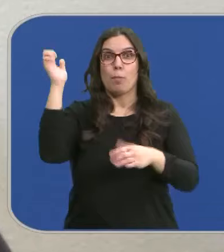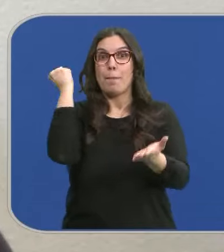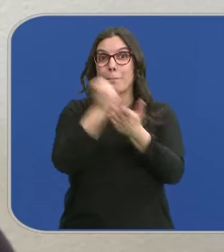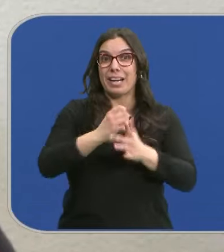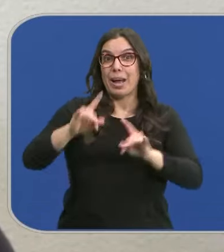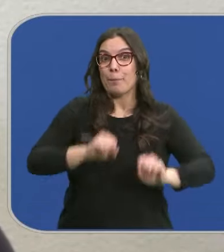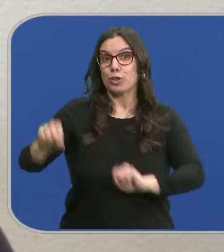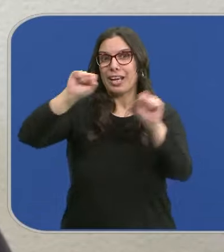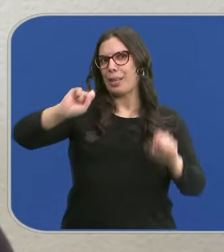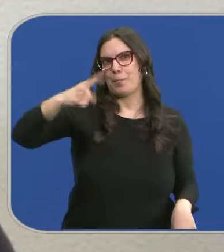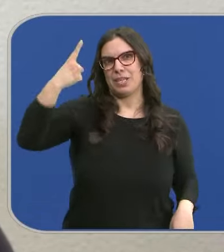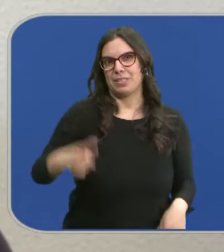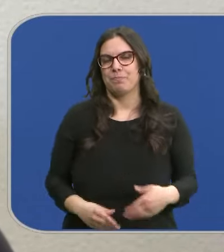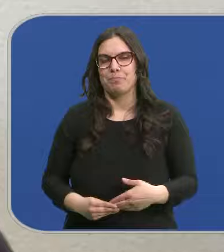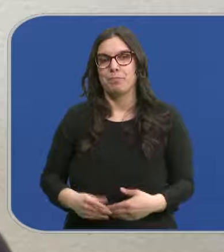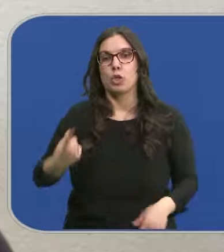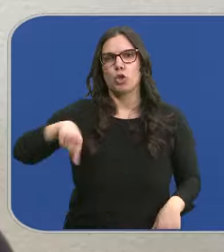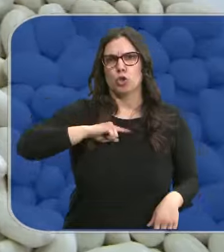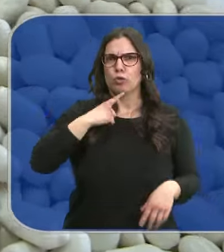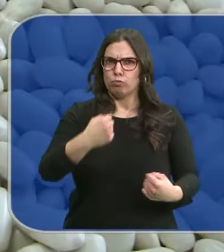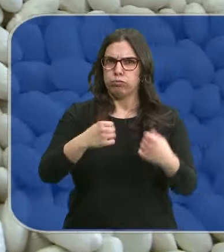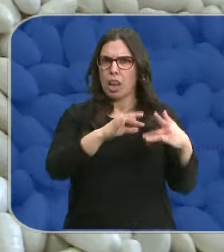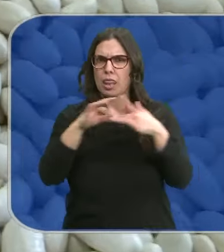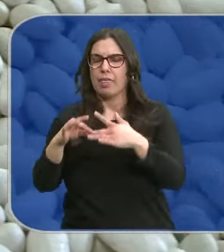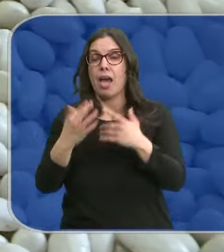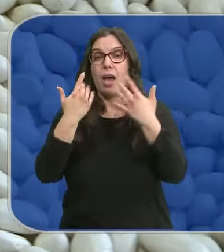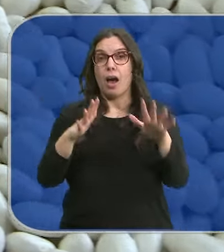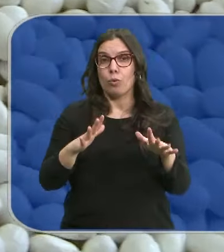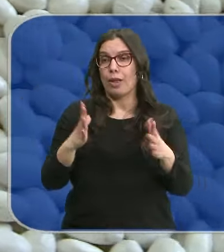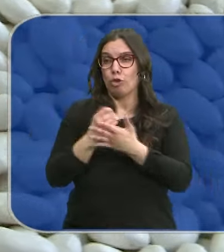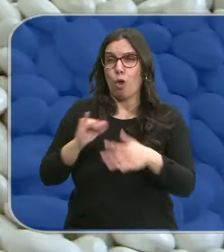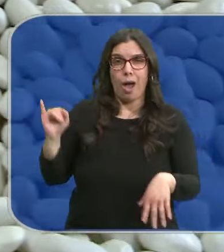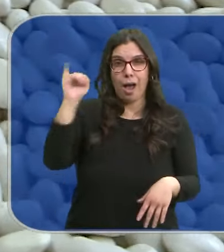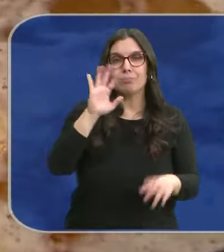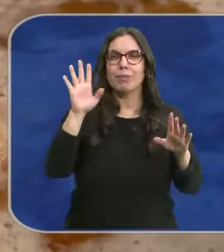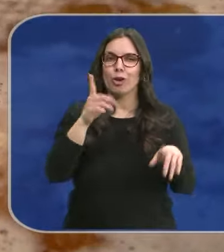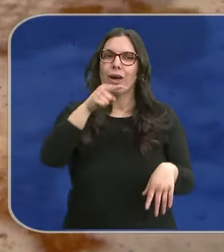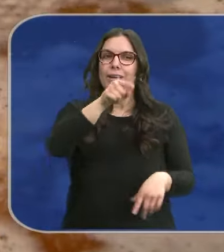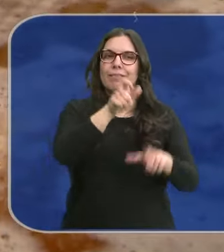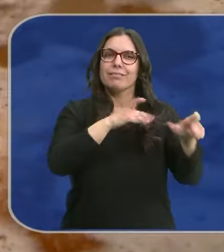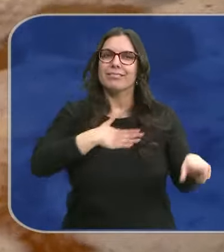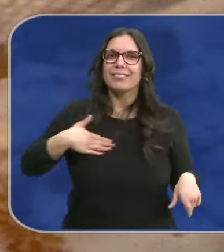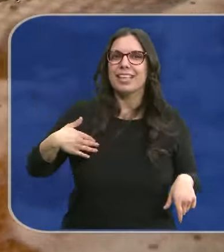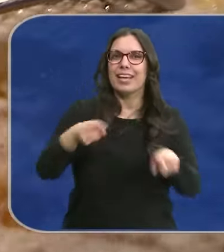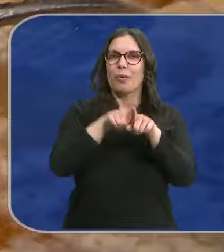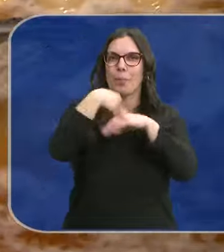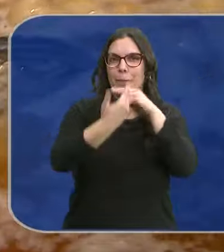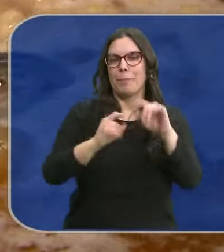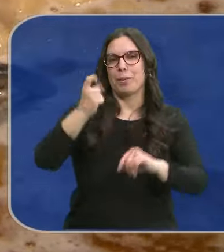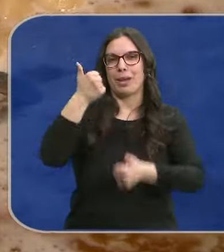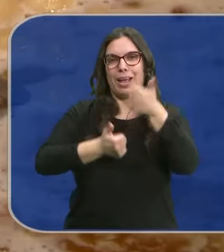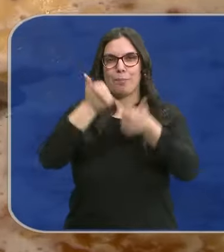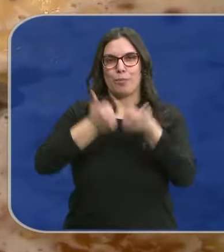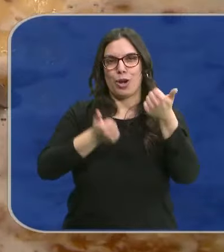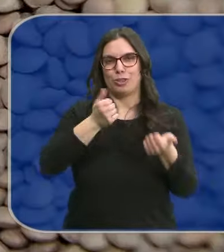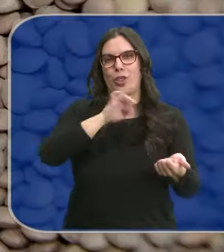legumbre. Somos una potencia en esto. Y aunque en todas partes cuecen habas, los aspirantes buscan ganarse los garbanzos en el primer campeonato